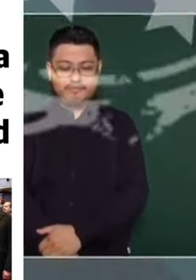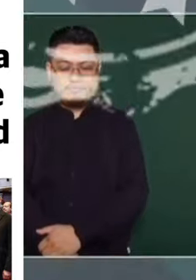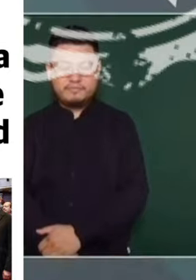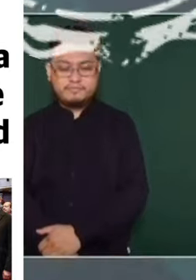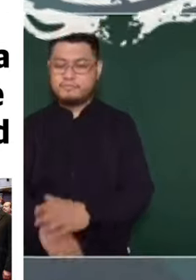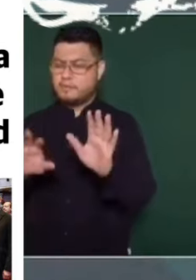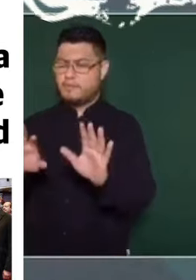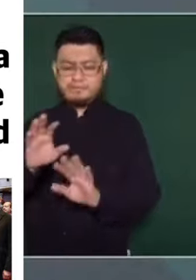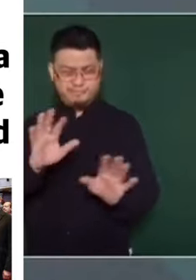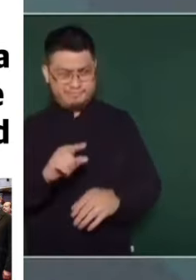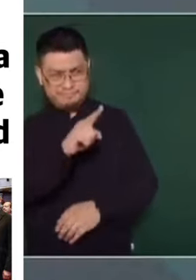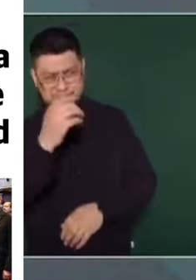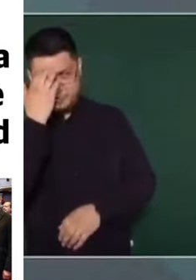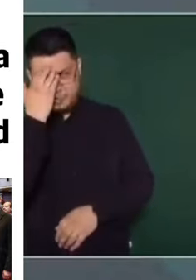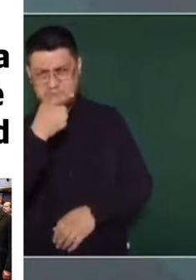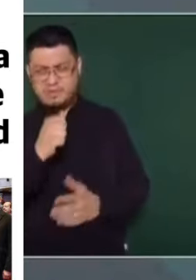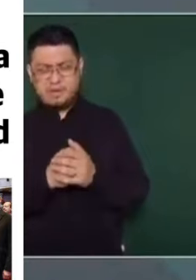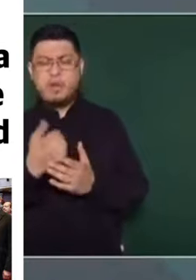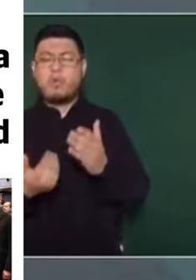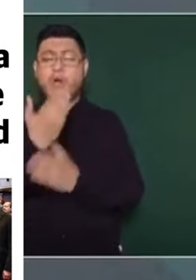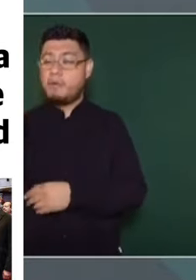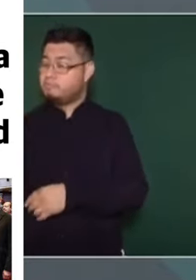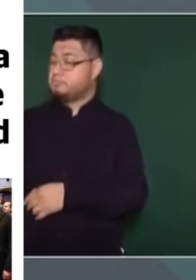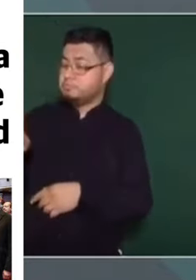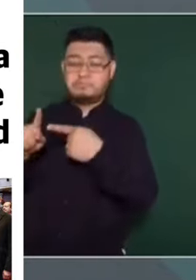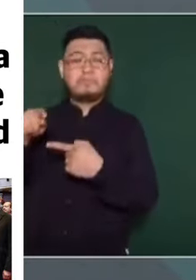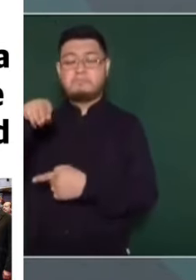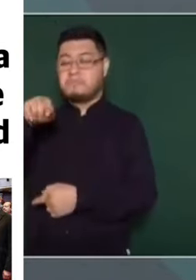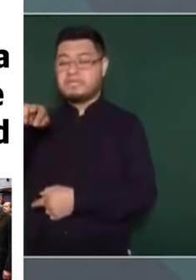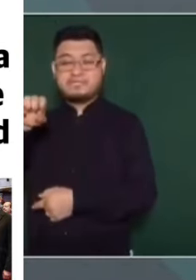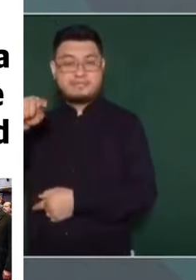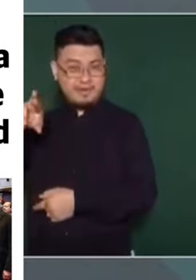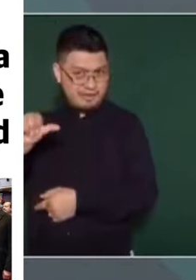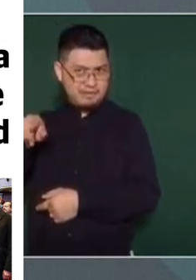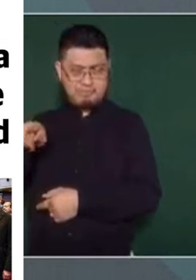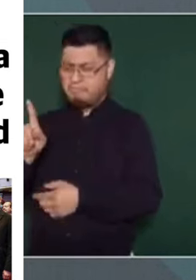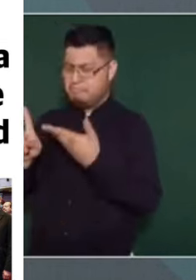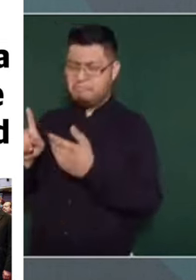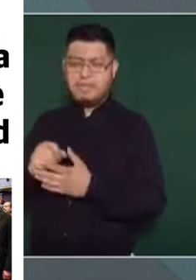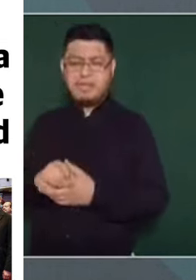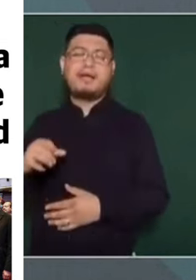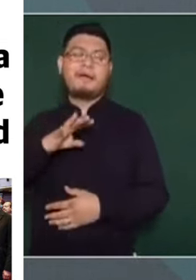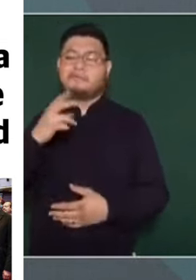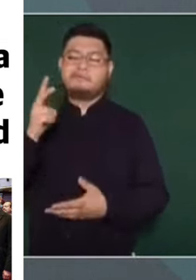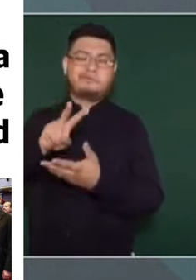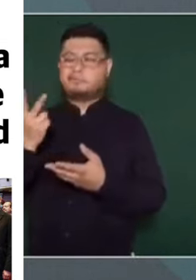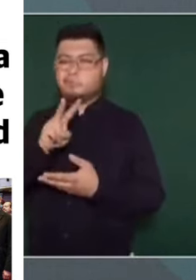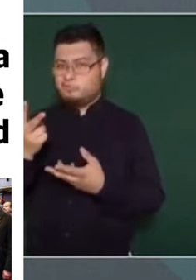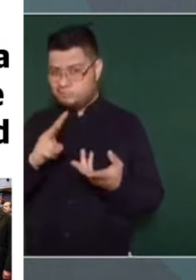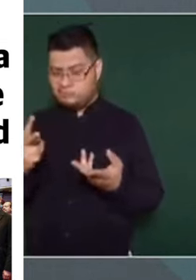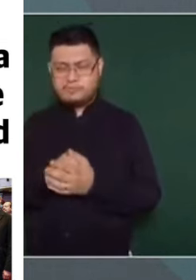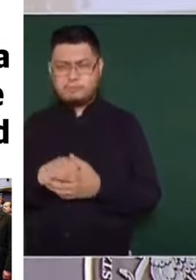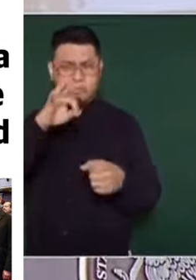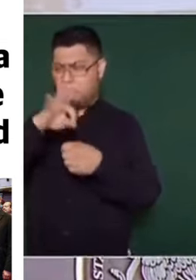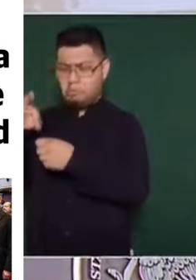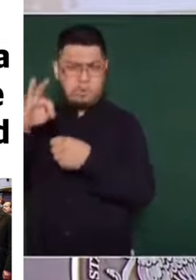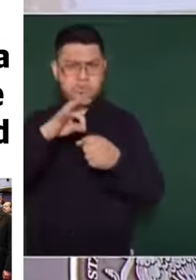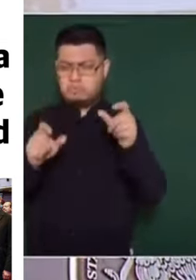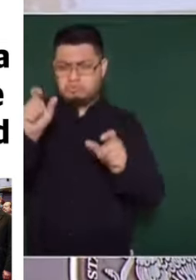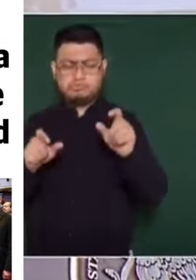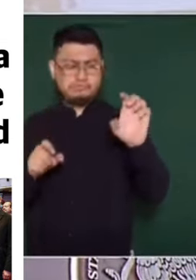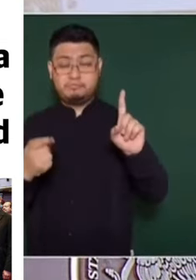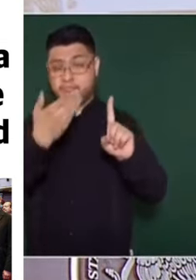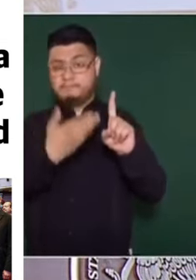Bueno, ya conocen lo de la nueva ministra, Lenia Batres, hay dos que obtienen la votación más alta,